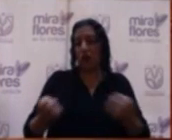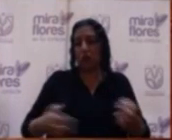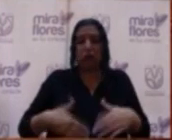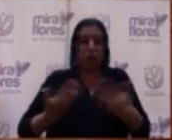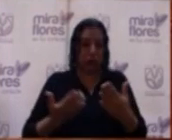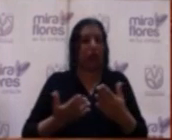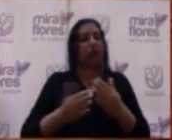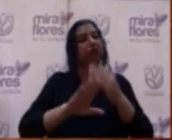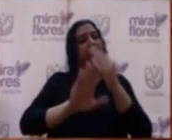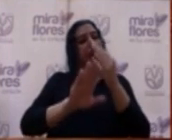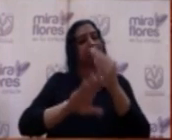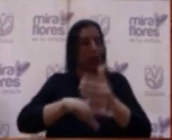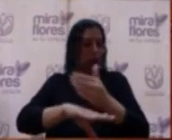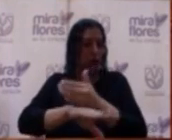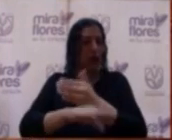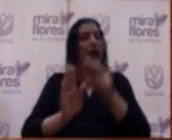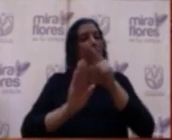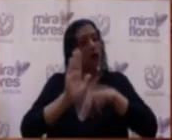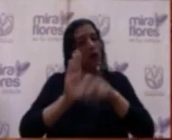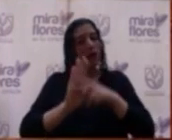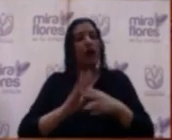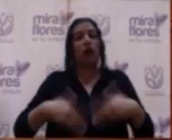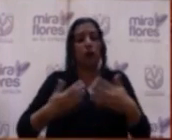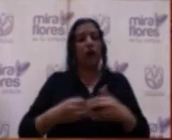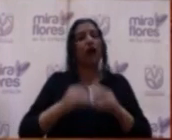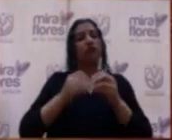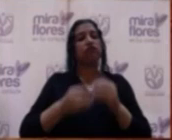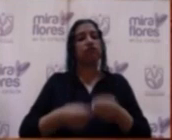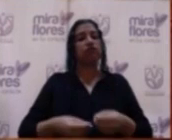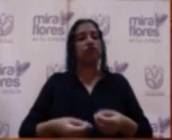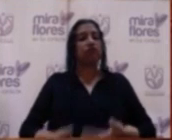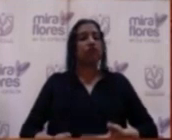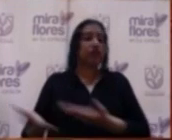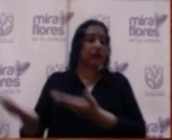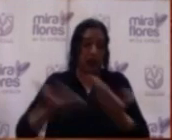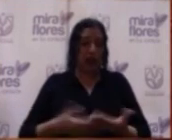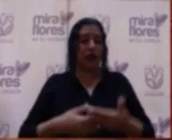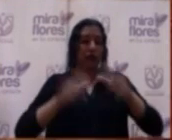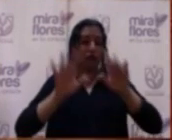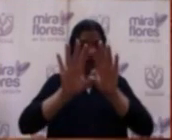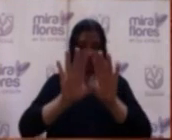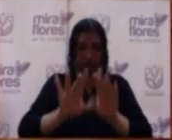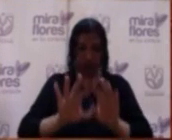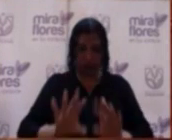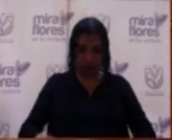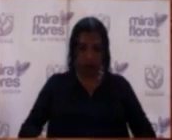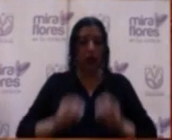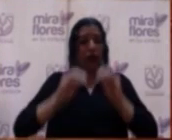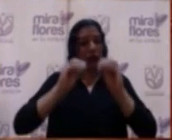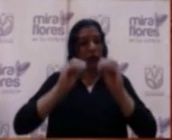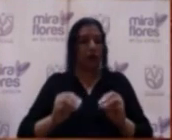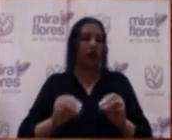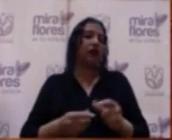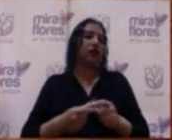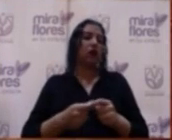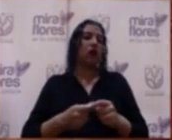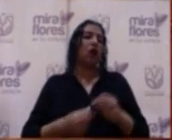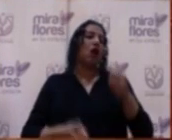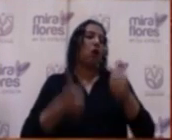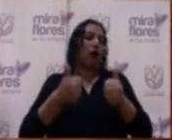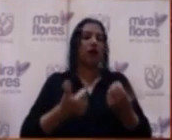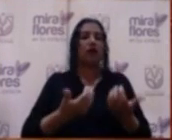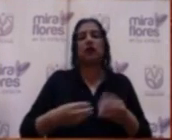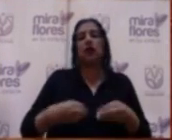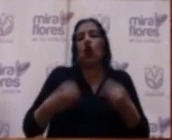que los pueda plantear, digamos, por escrito y haciendo también la salvedad de qué es lo que se debe mejorar